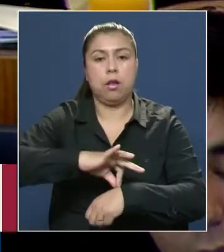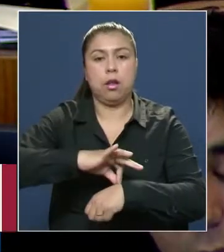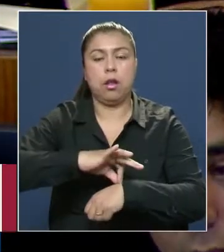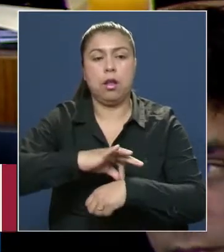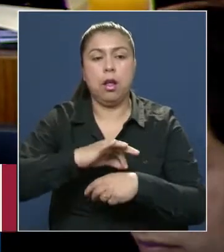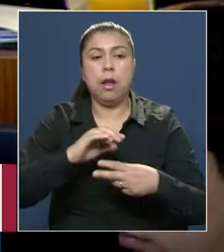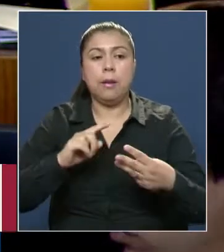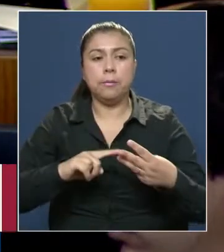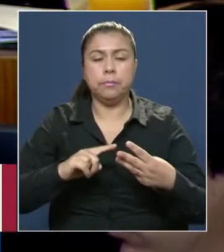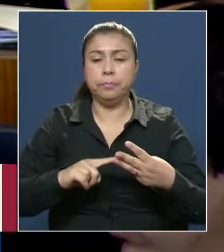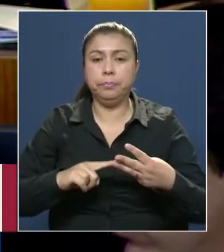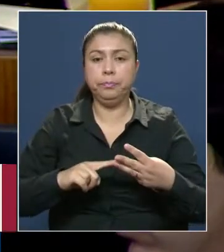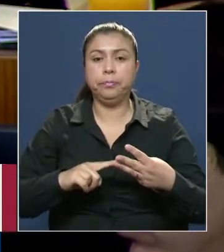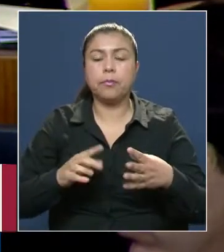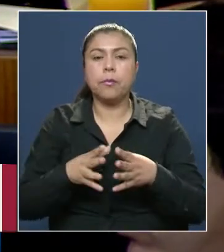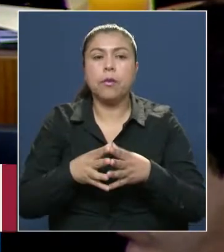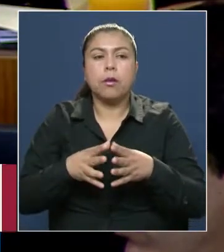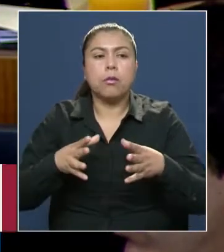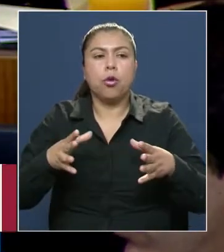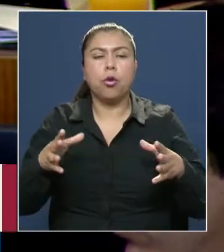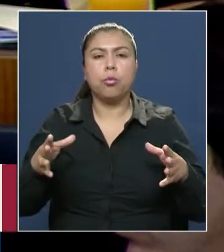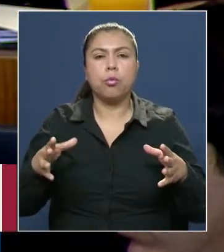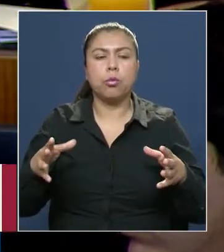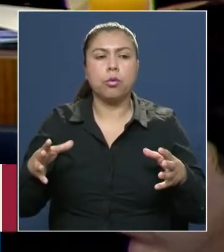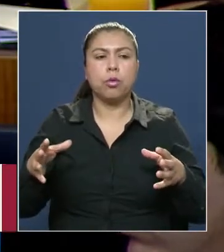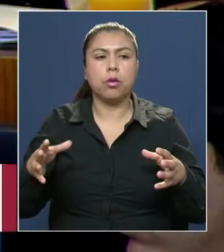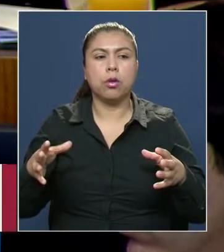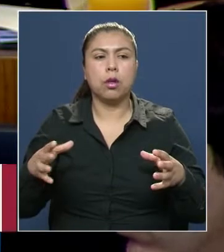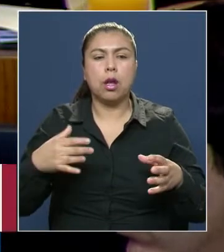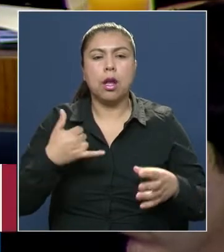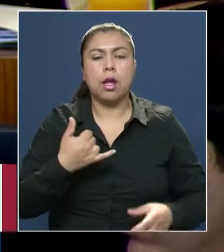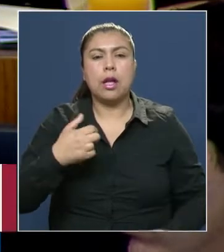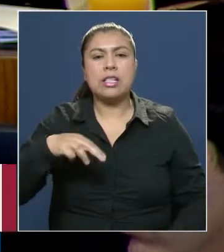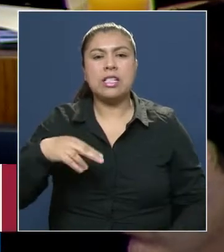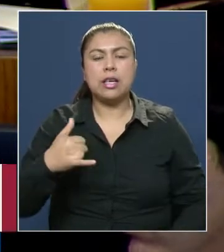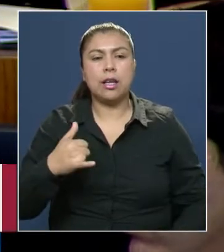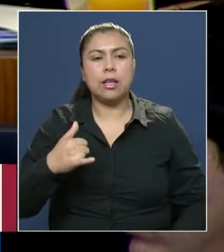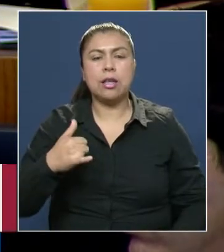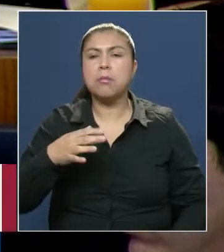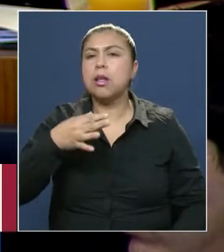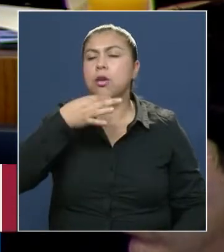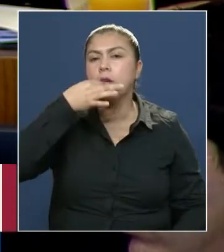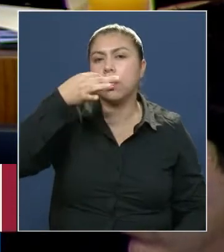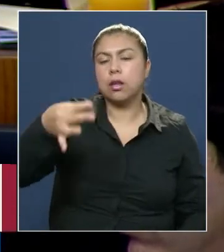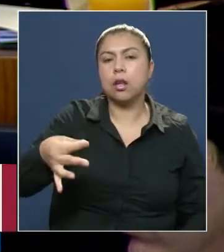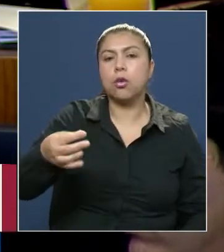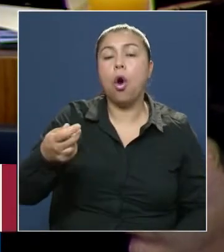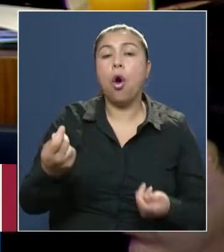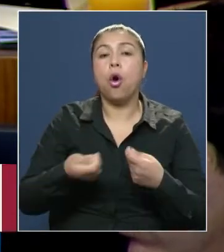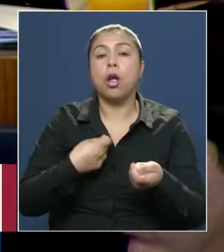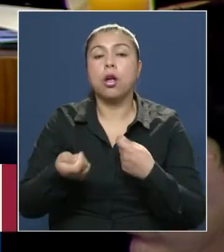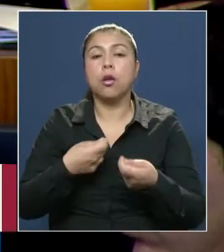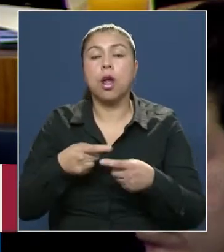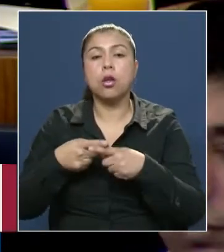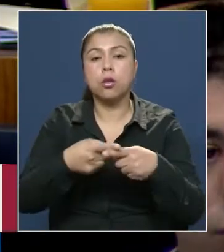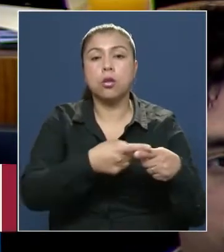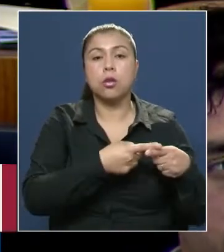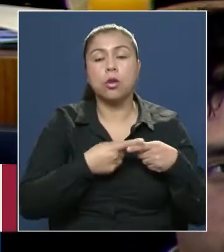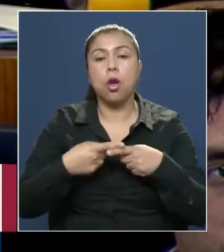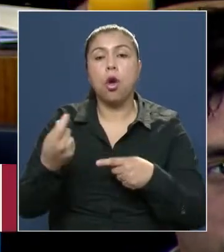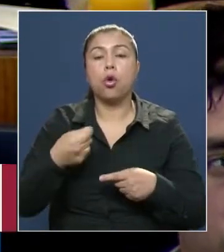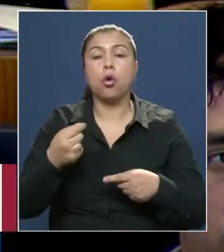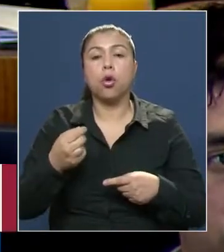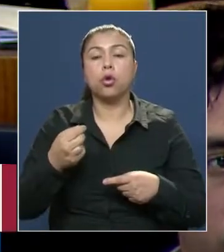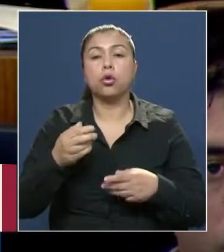cuanto a la abundancia, o lo que Jeremy Rifkin denomina la posible economía o sociedad del costo marginal